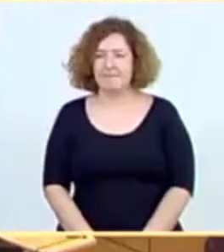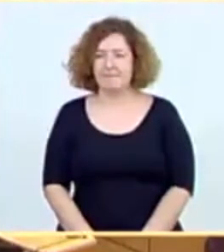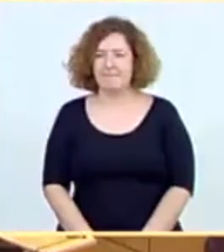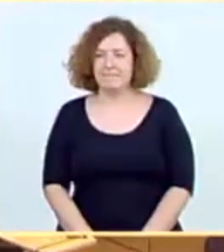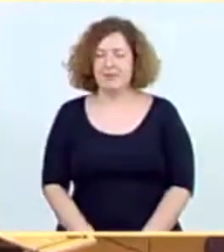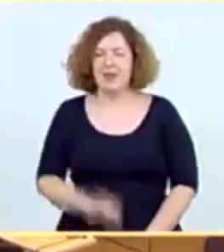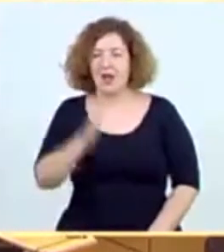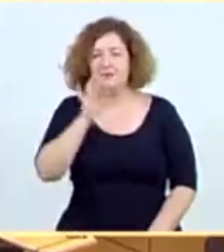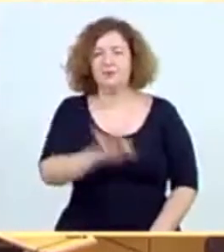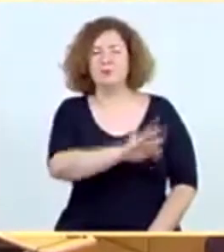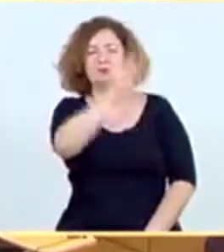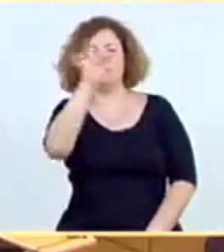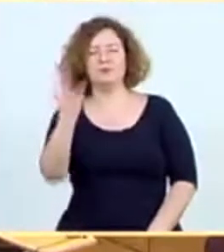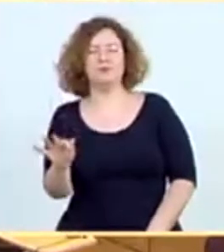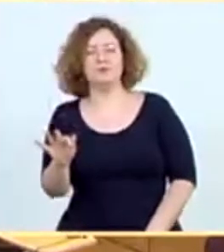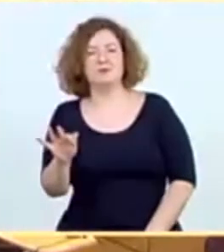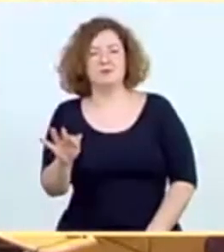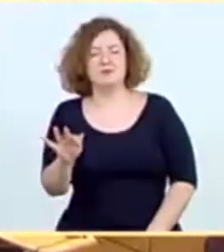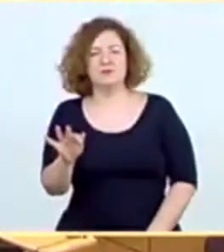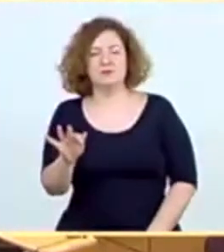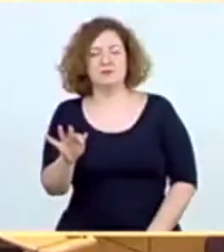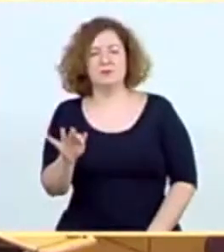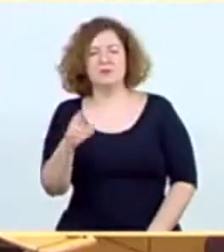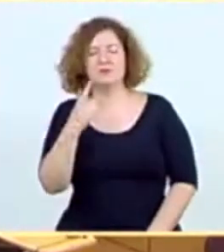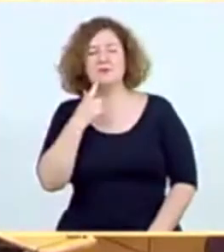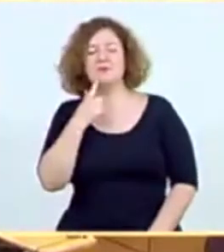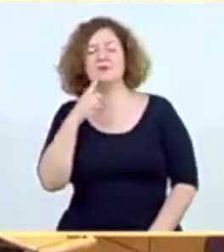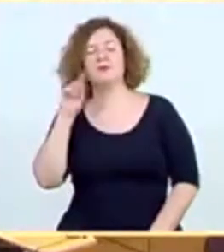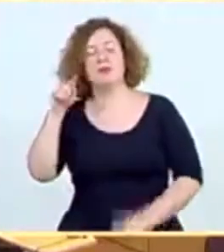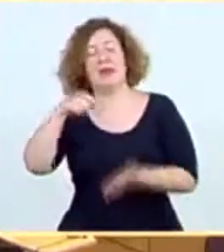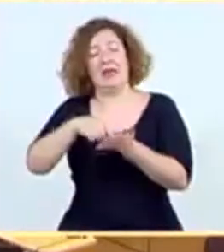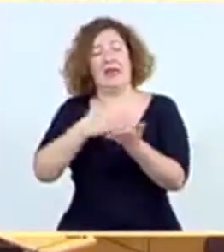A continuación, tiene la palabra el senador Emper Pelante.